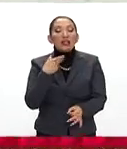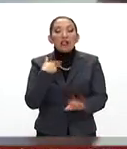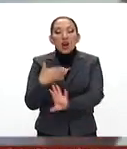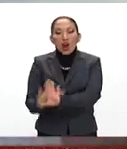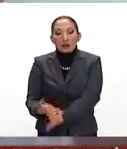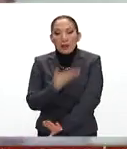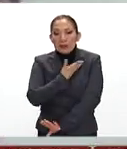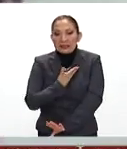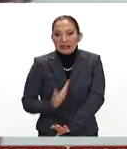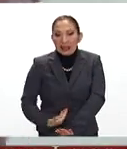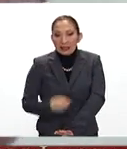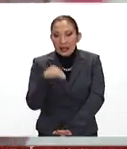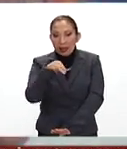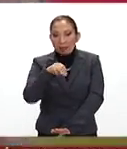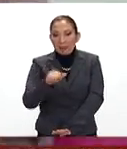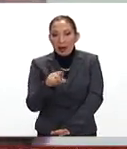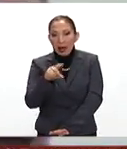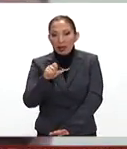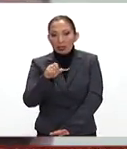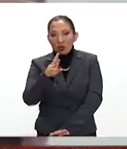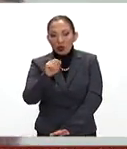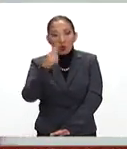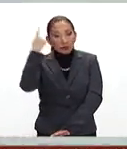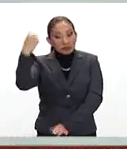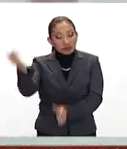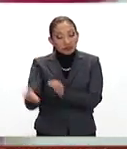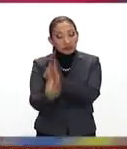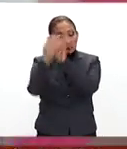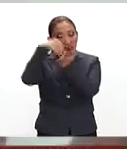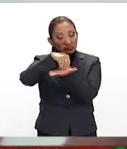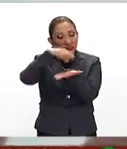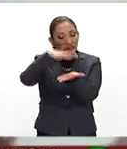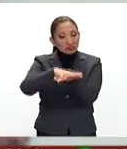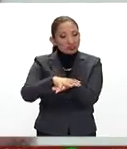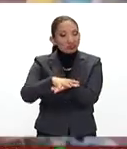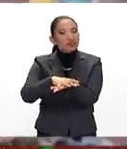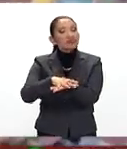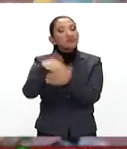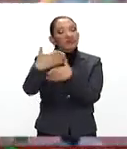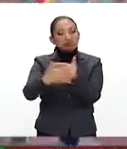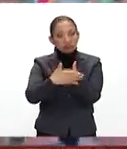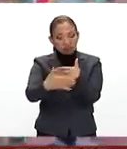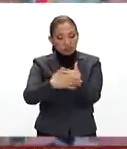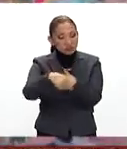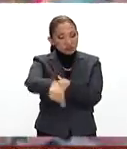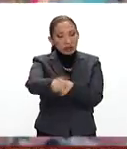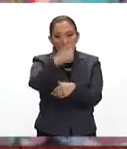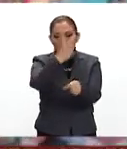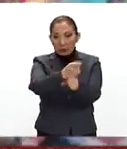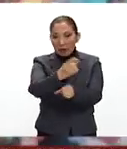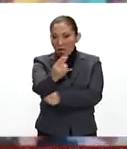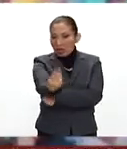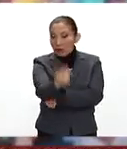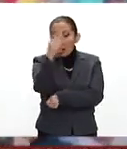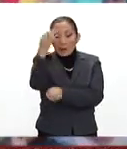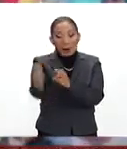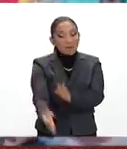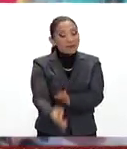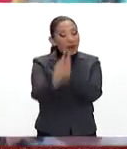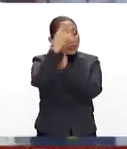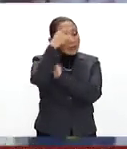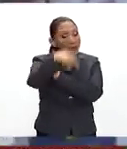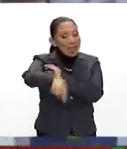presidente Nicolás Maduro y lo citó para que comparezca al Parlamento el próximo 1 de noviembre para que